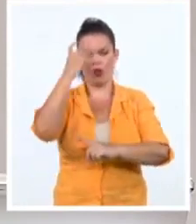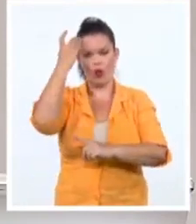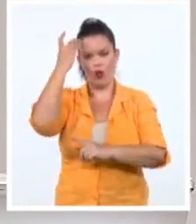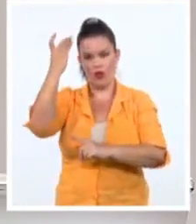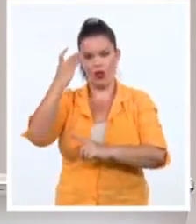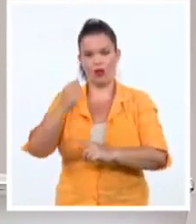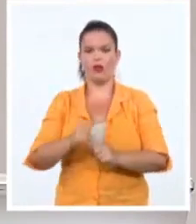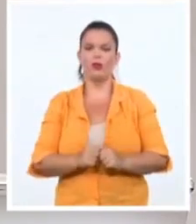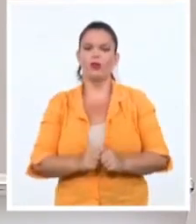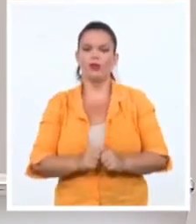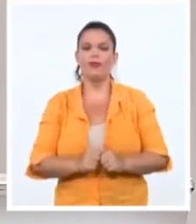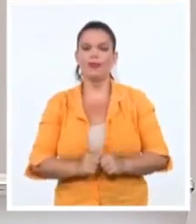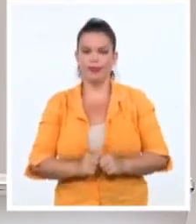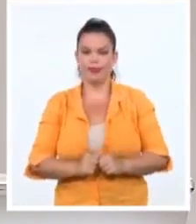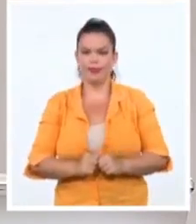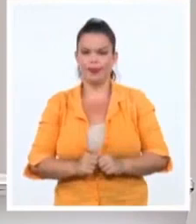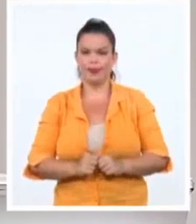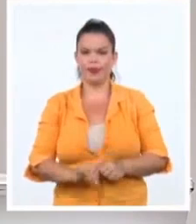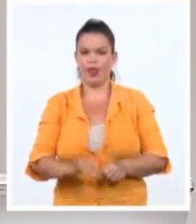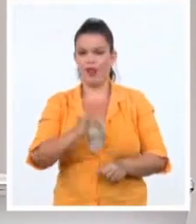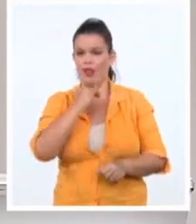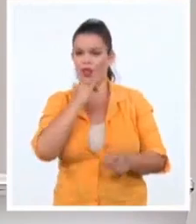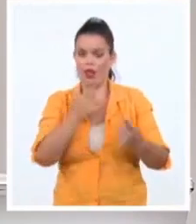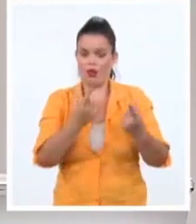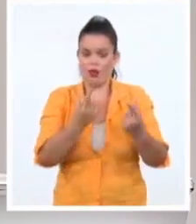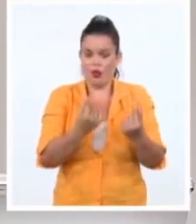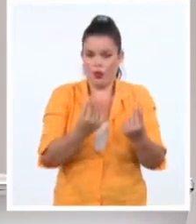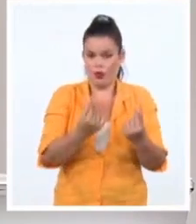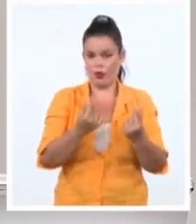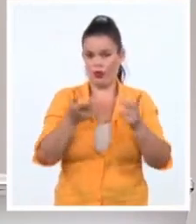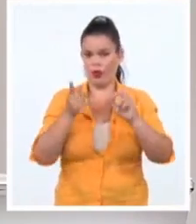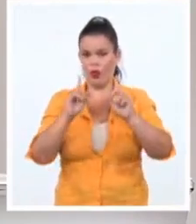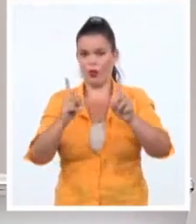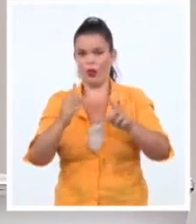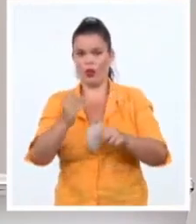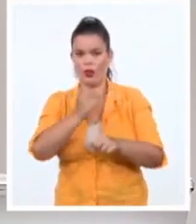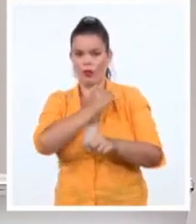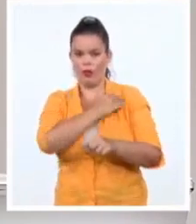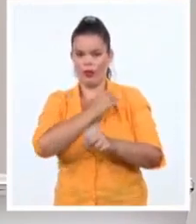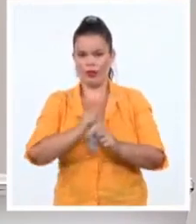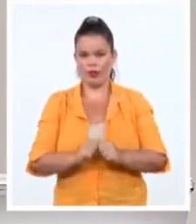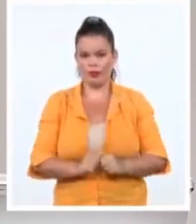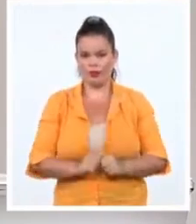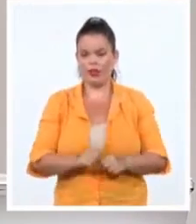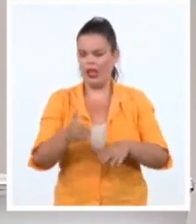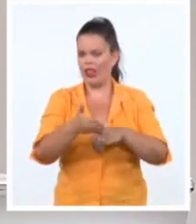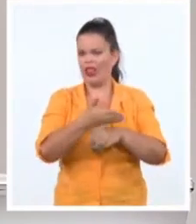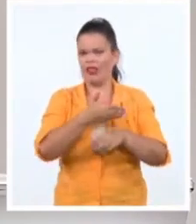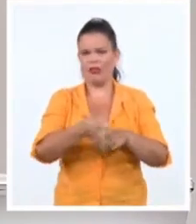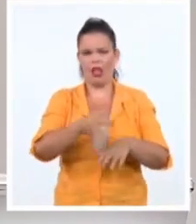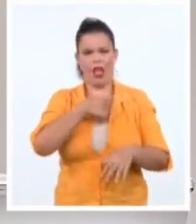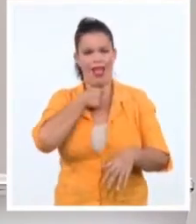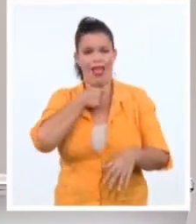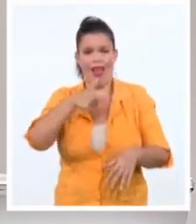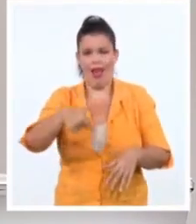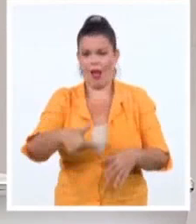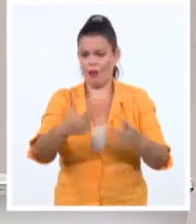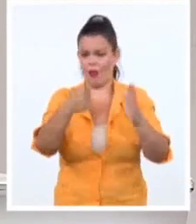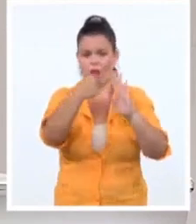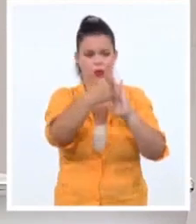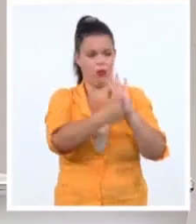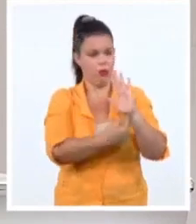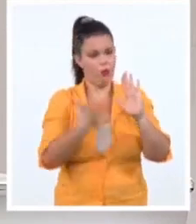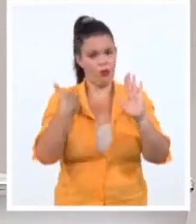y militar. Hay numerosos ejemplos, pero puedo referir el que personalmente